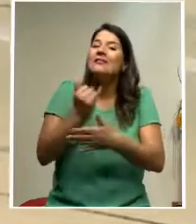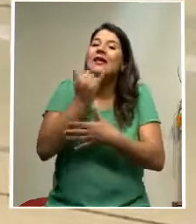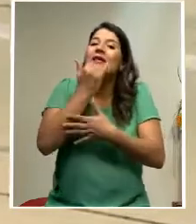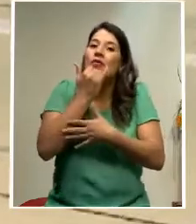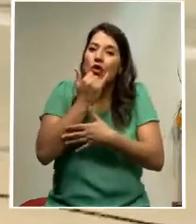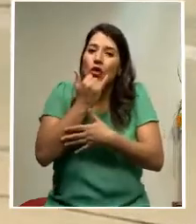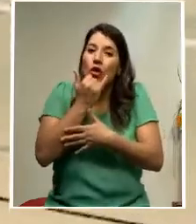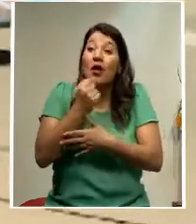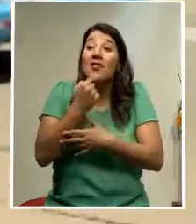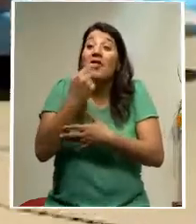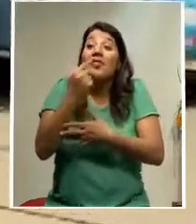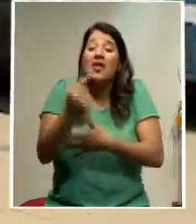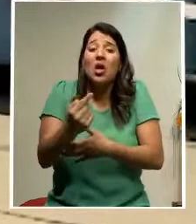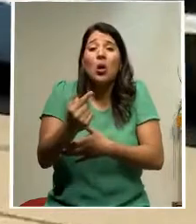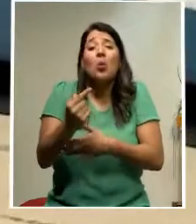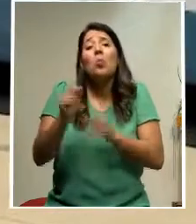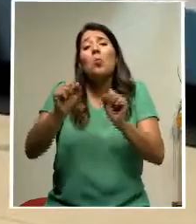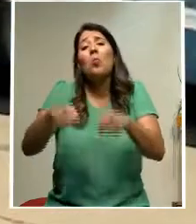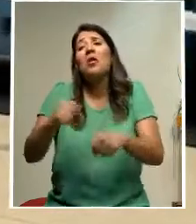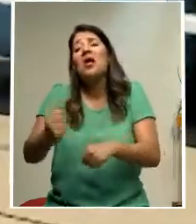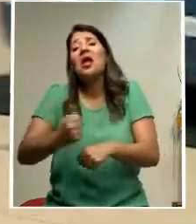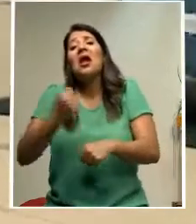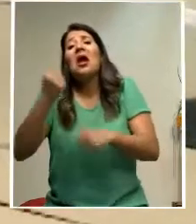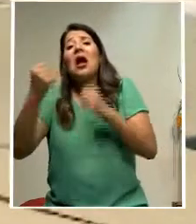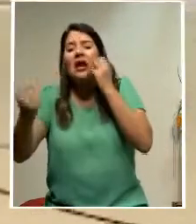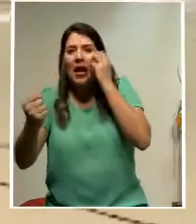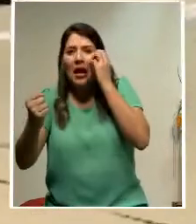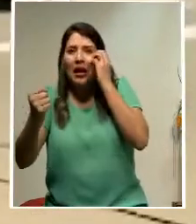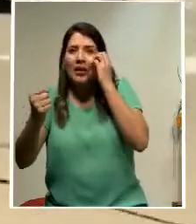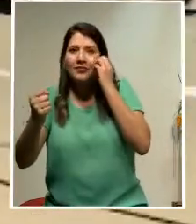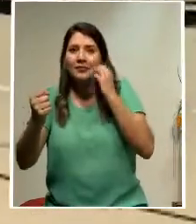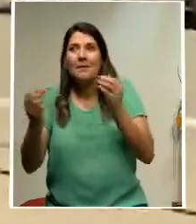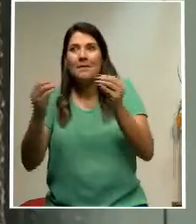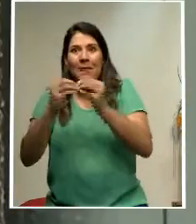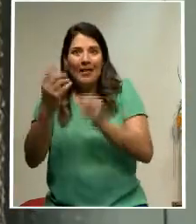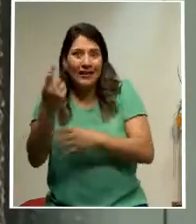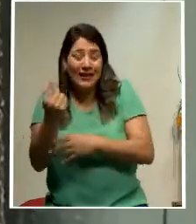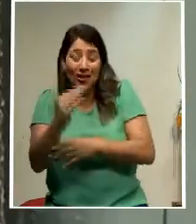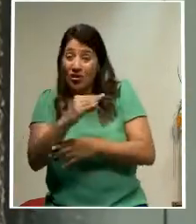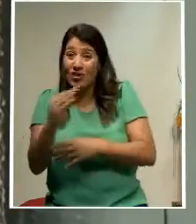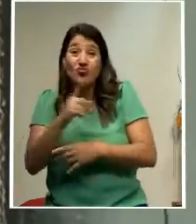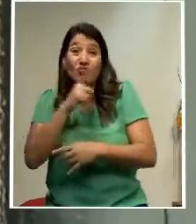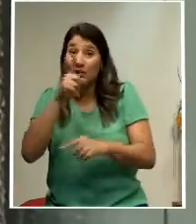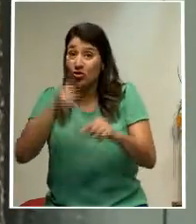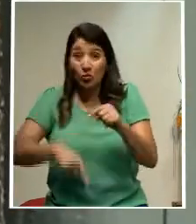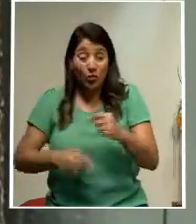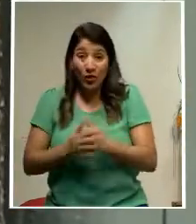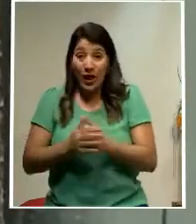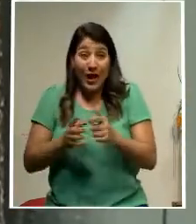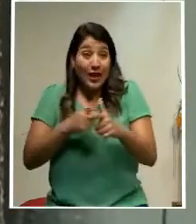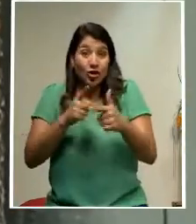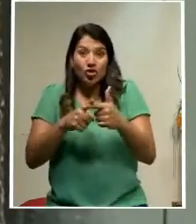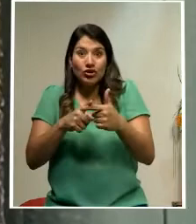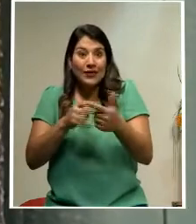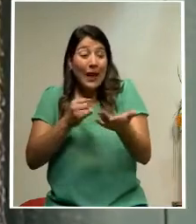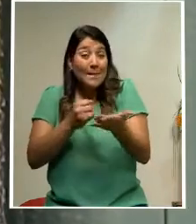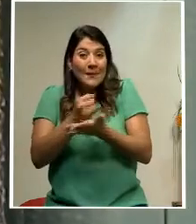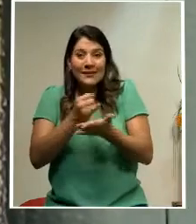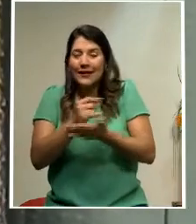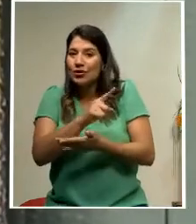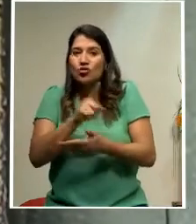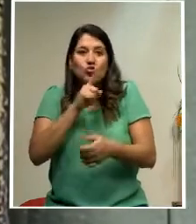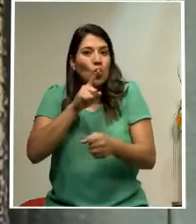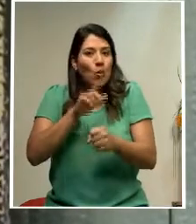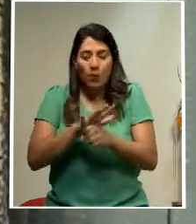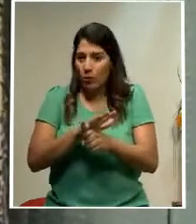proyección. Entonces, en la práctica, la proyección con que se hizo el estudio de factibilidad no se cumplió. Hubiéramos tenido que